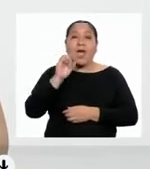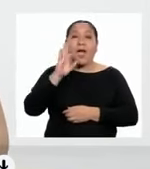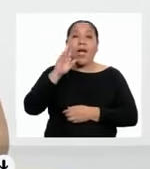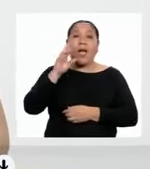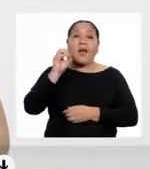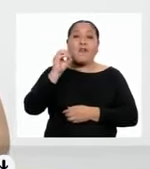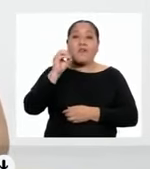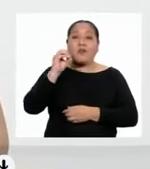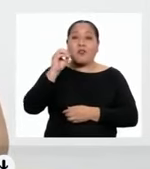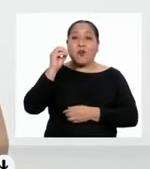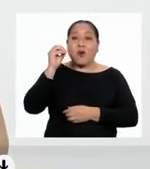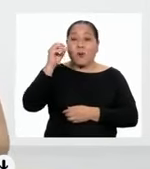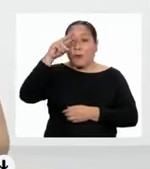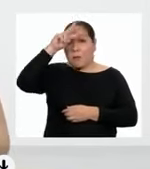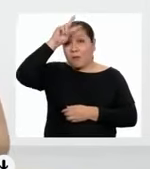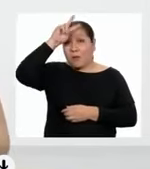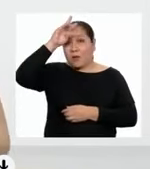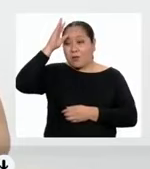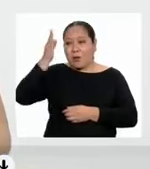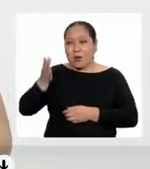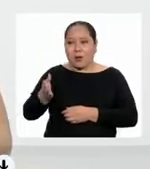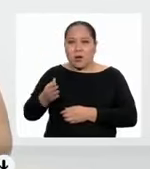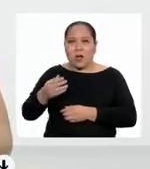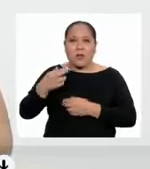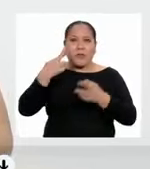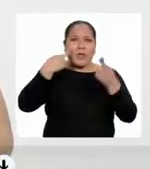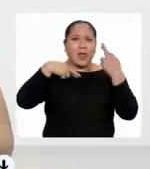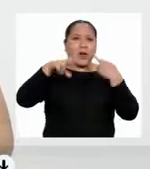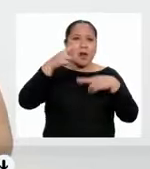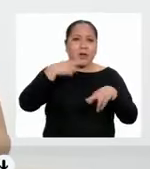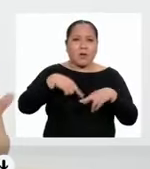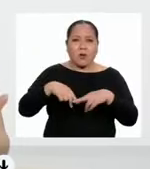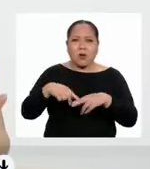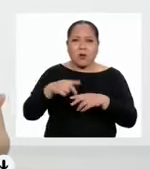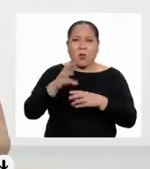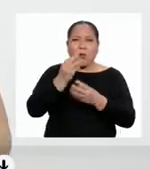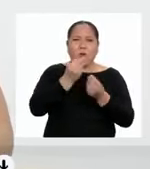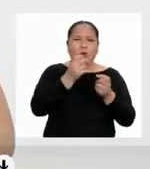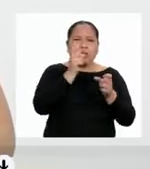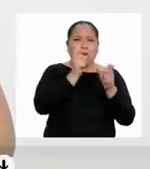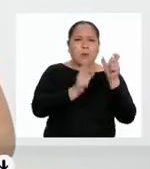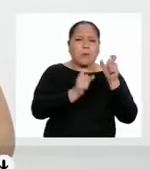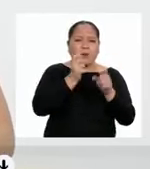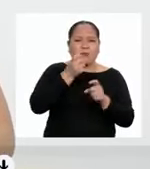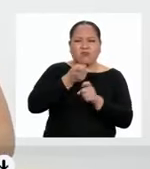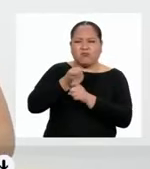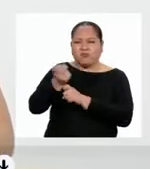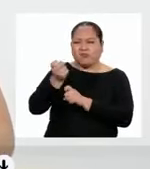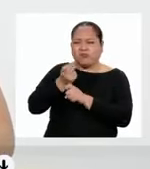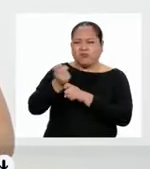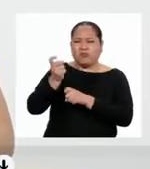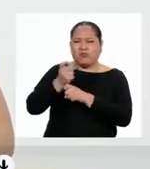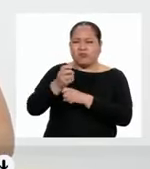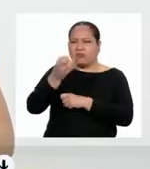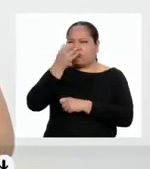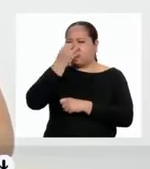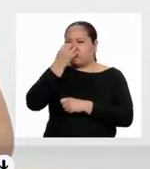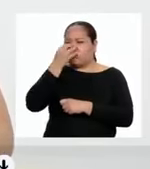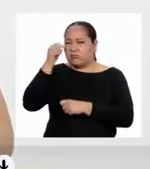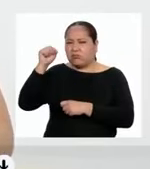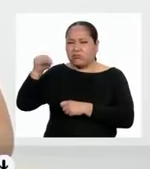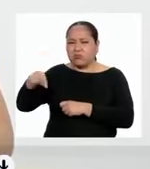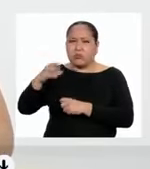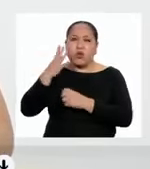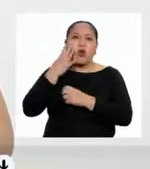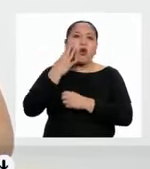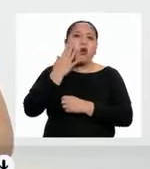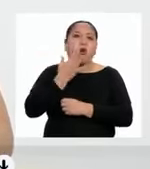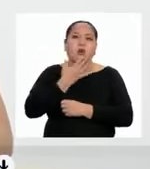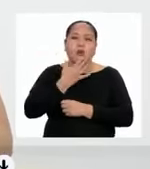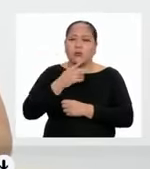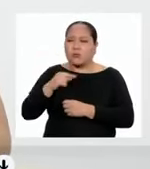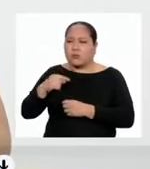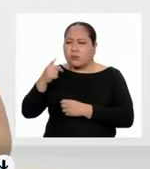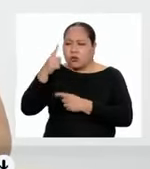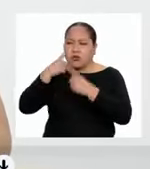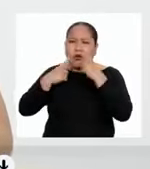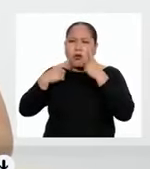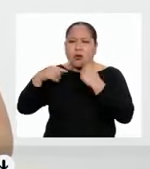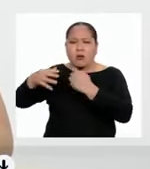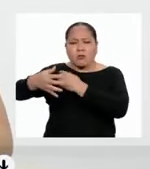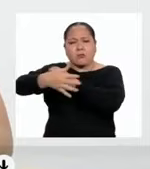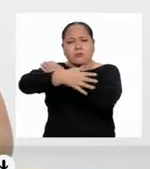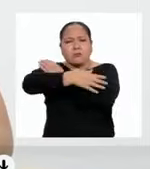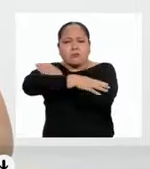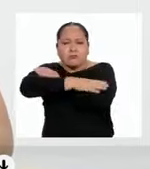niñas y niños le hacían bullying por su color de piel. Muchas veces la encontré a solas llorando. Yo la abrazaba y le decía que